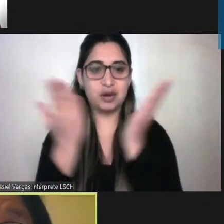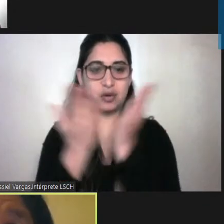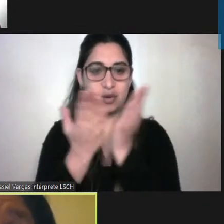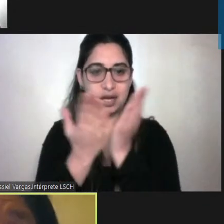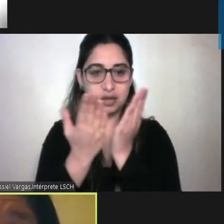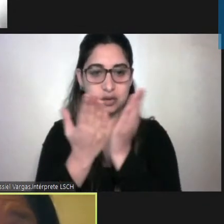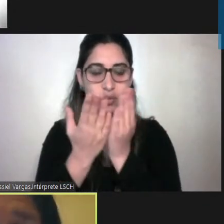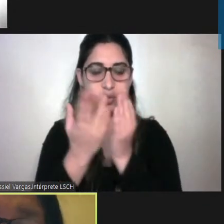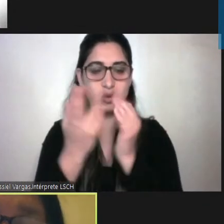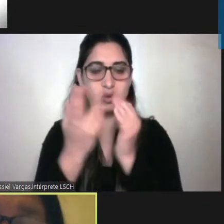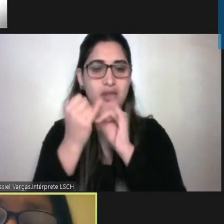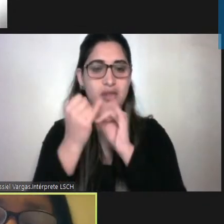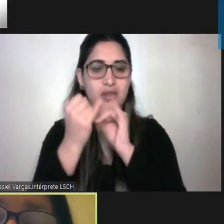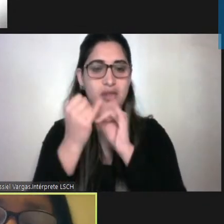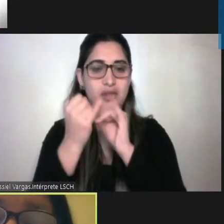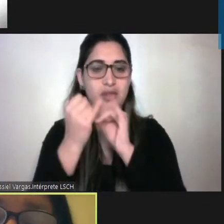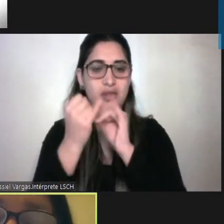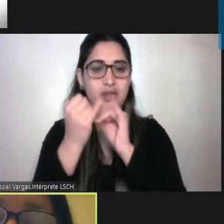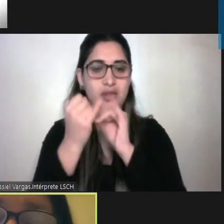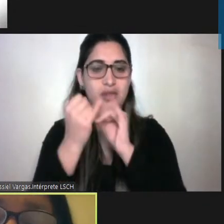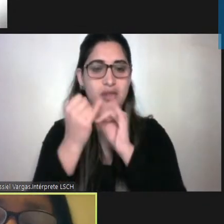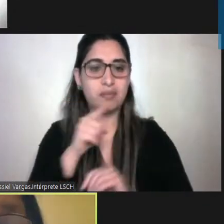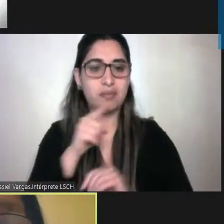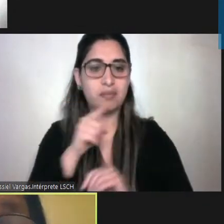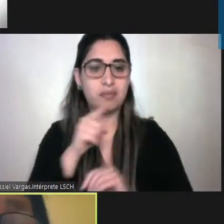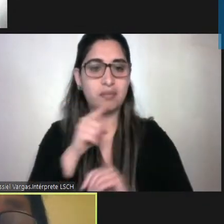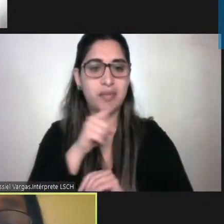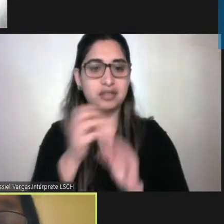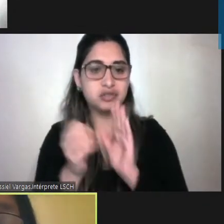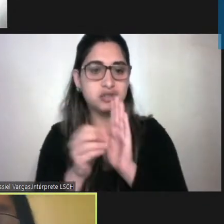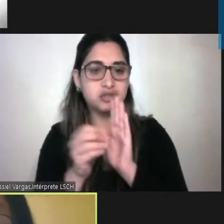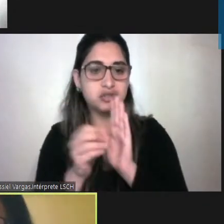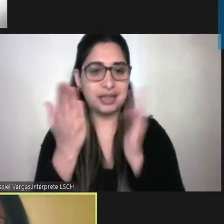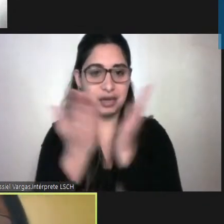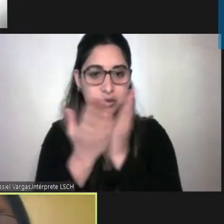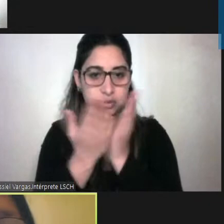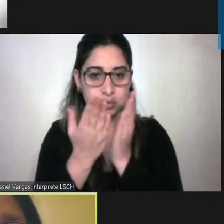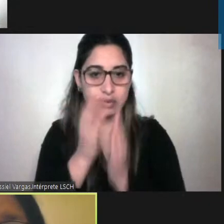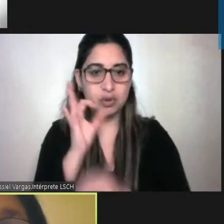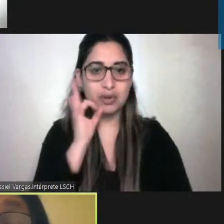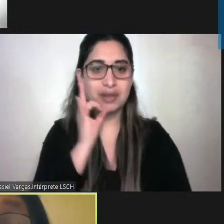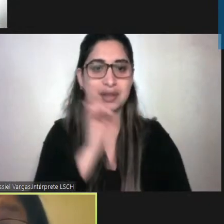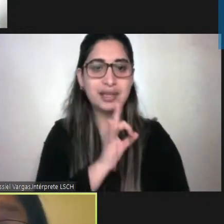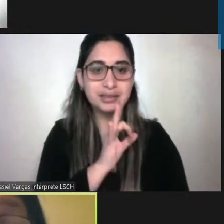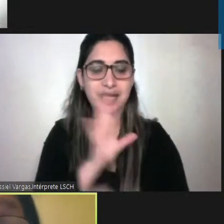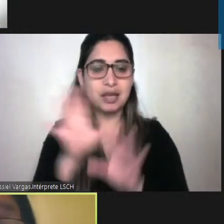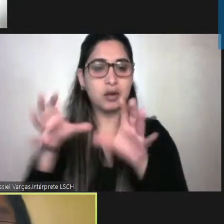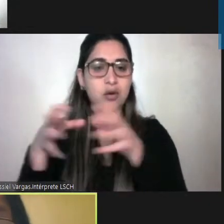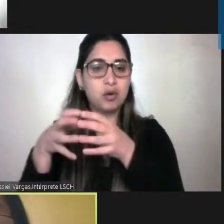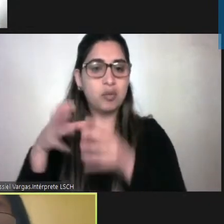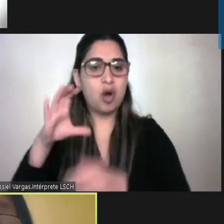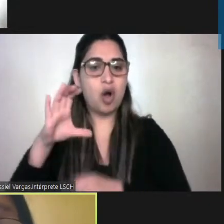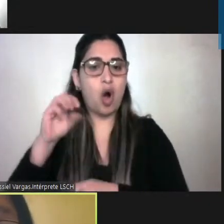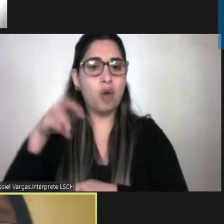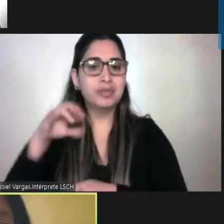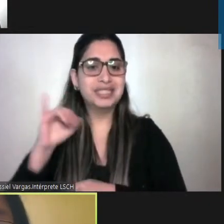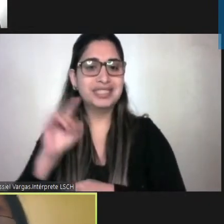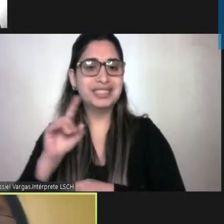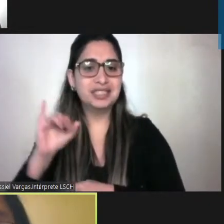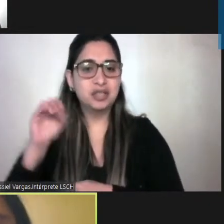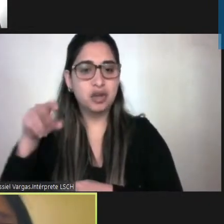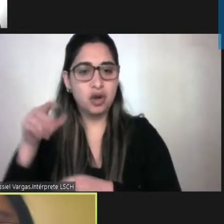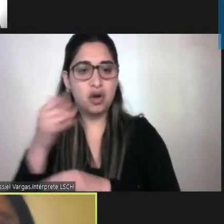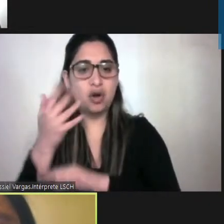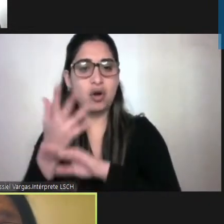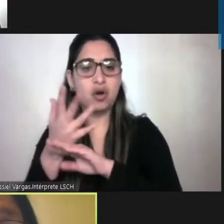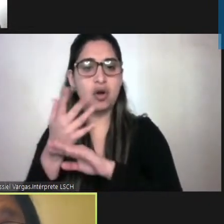porque lo dice la convención de derecho humano lo dice todas las grandes orientaciones mundiales